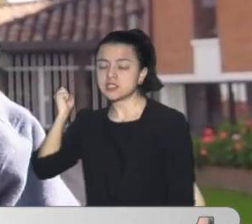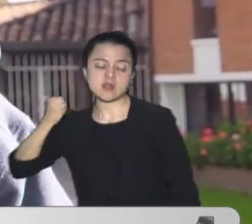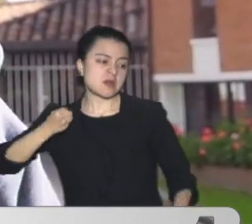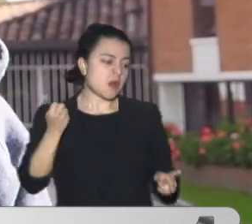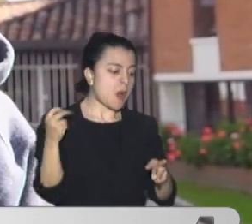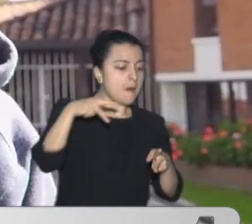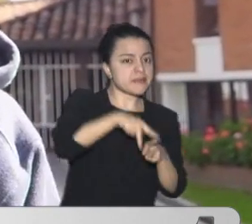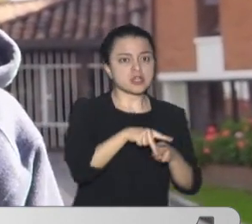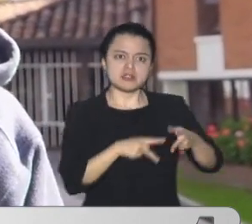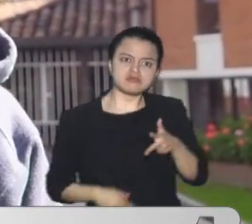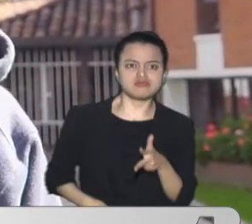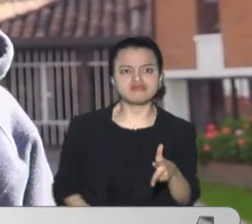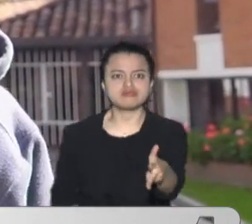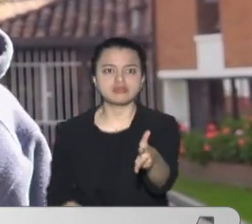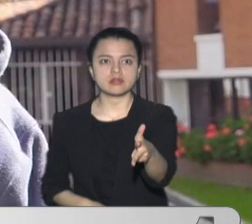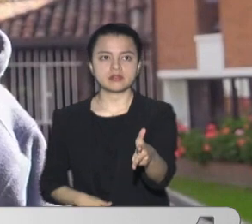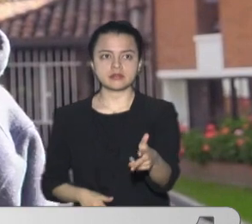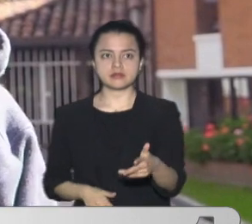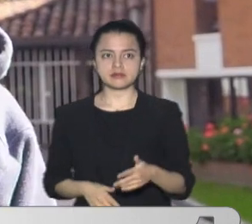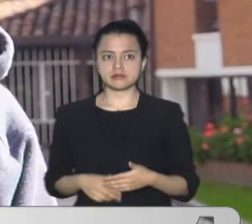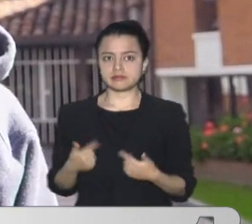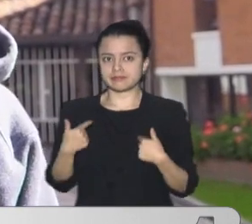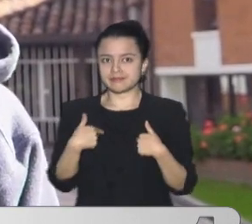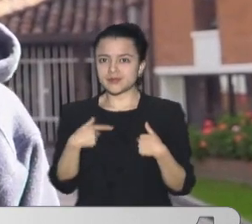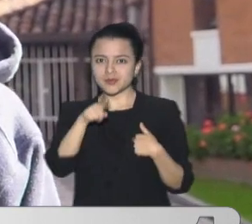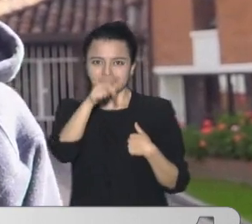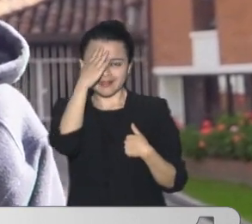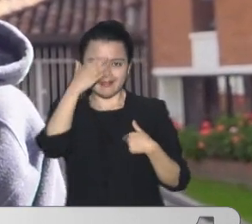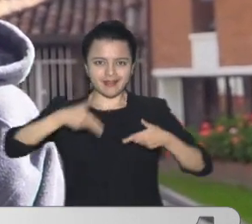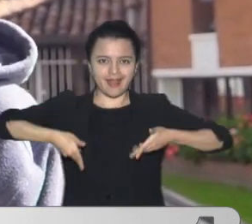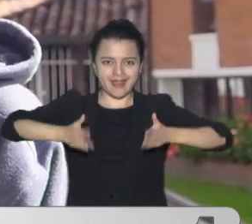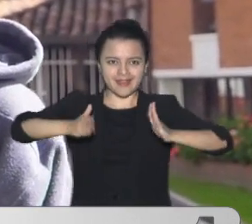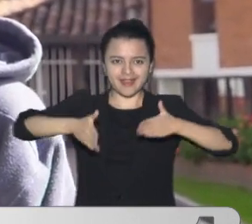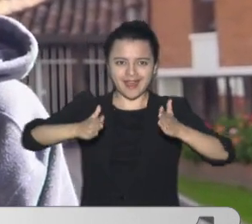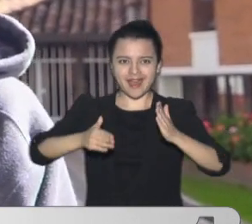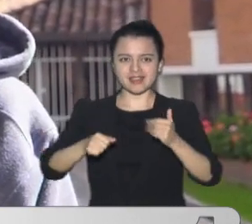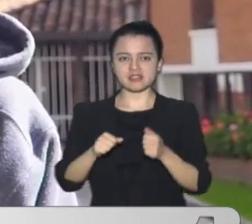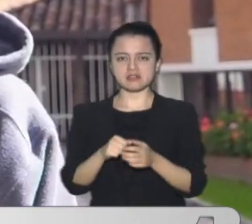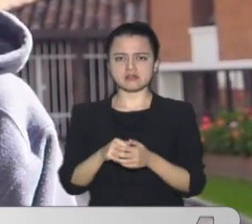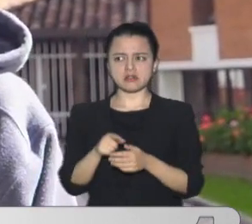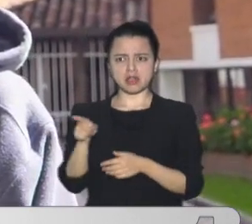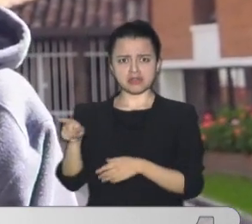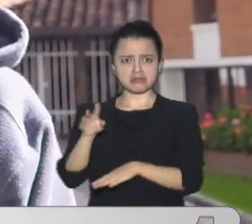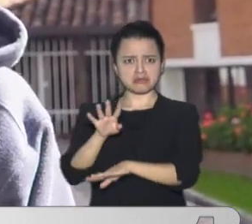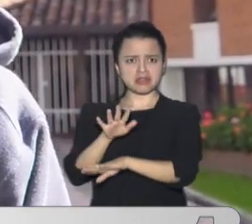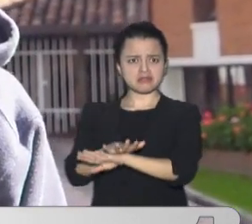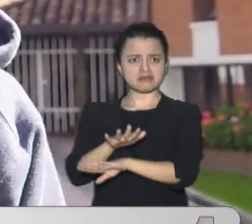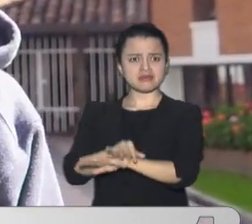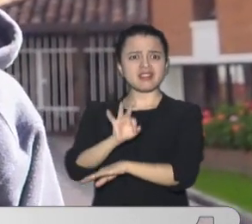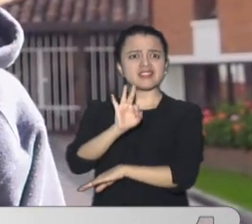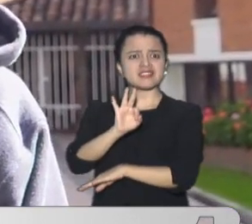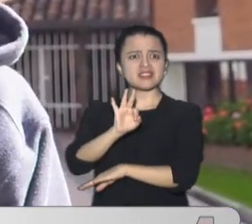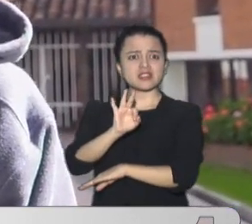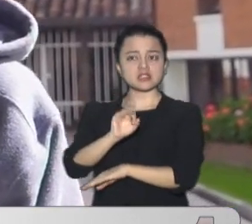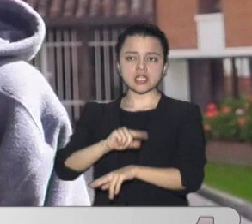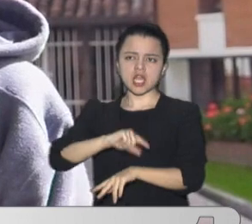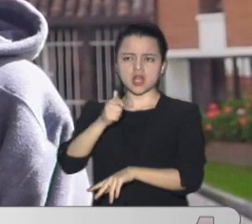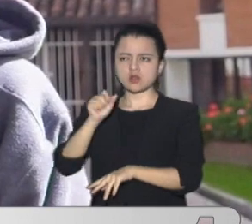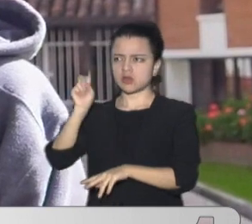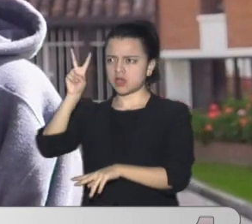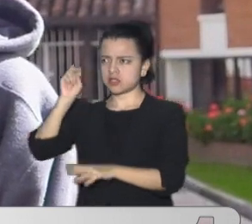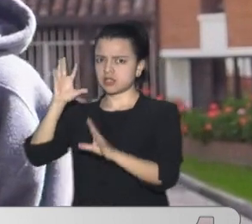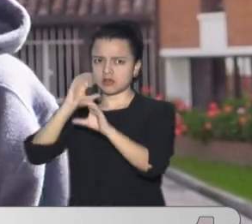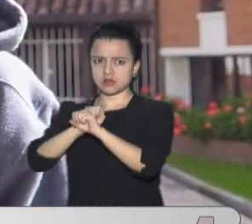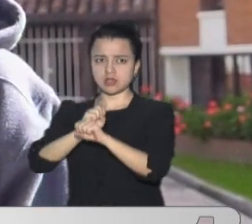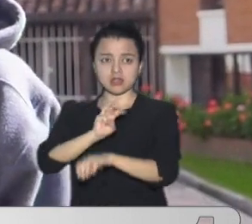Si pasan Eventuales cosas Aquí hay callejones Y en el día Eso fue a las 3 de la tarde El otro fue a las 7 de la noche Es que a